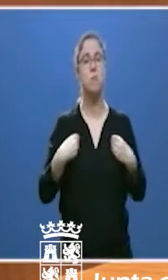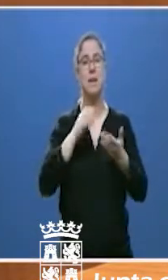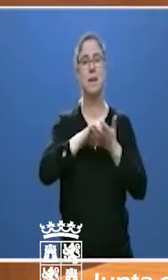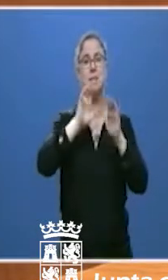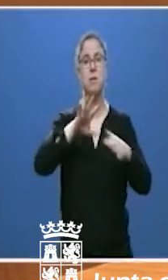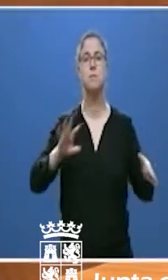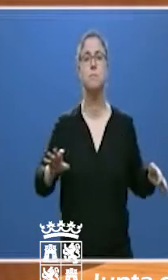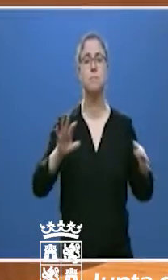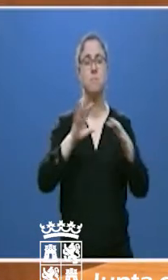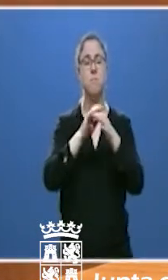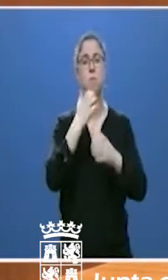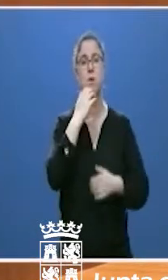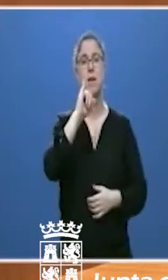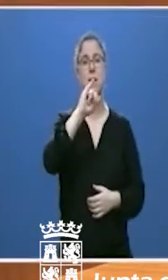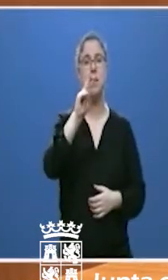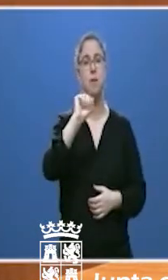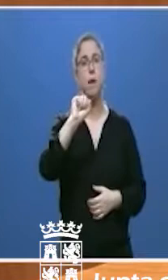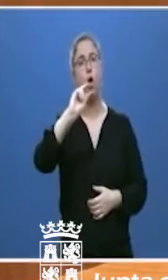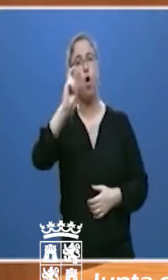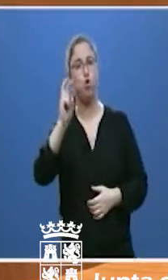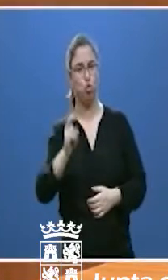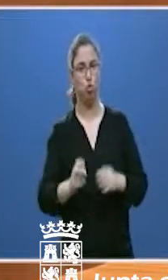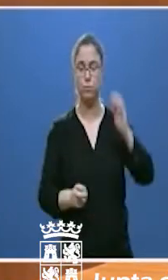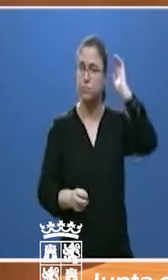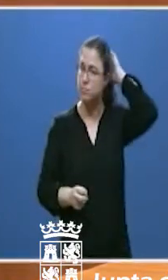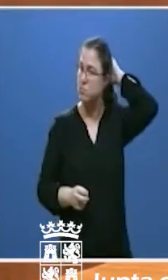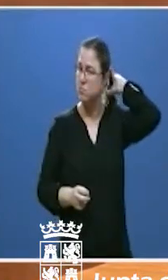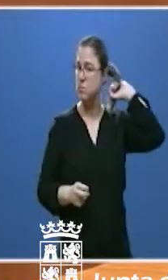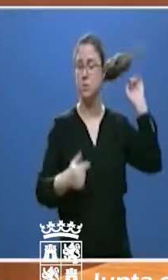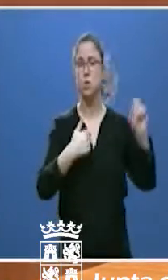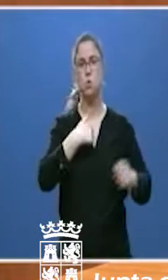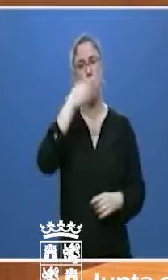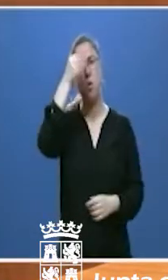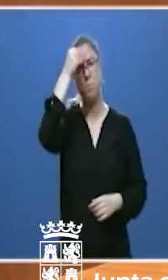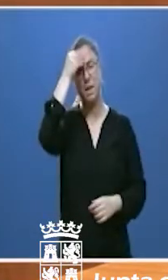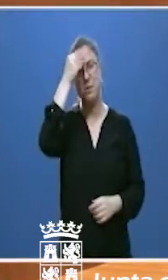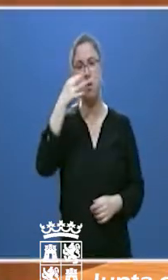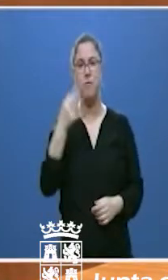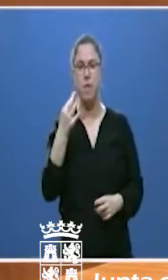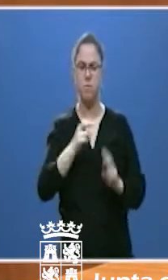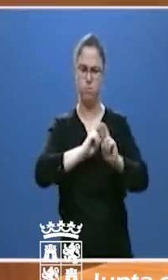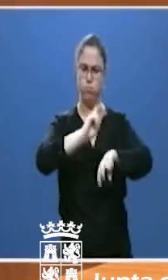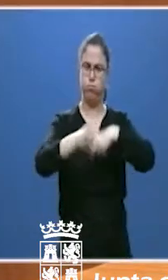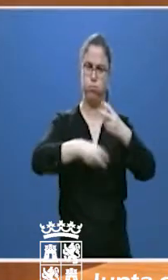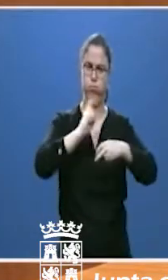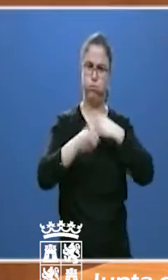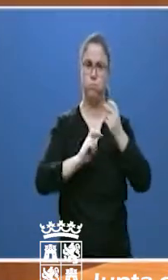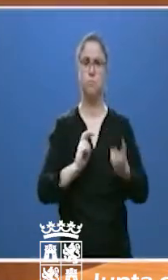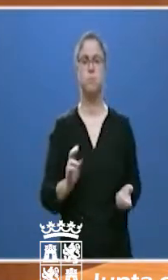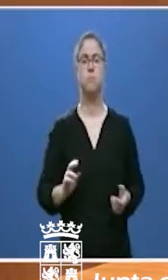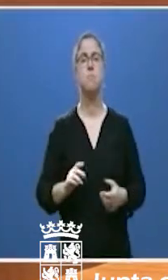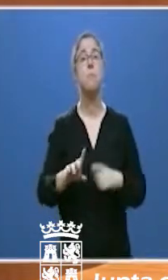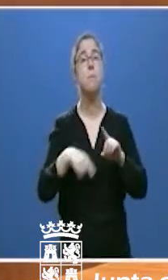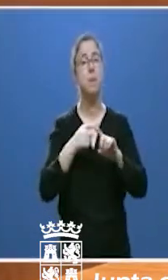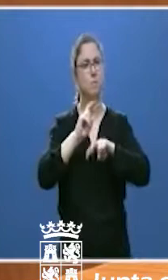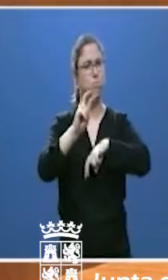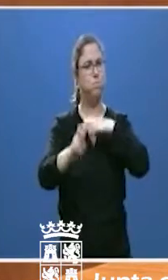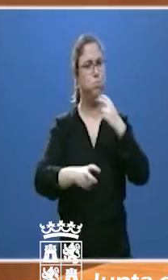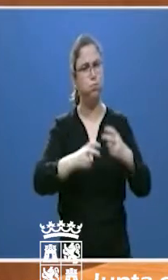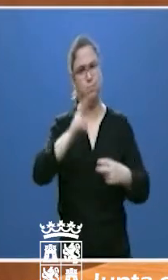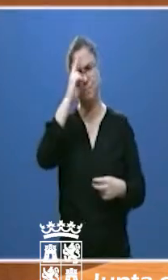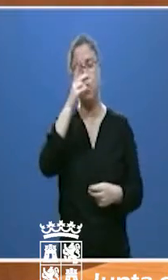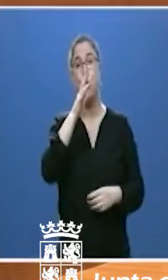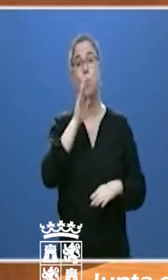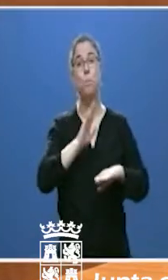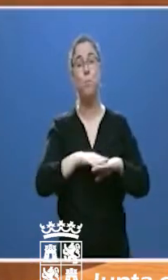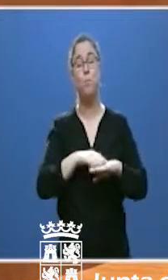correspondiente al IVA y a otros conceptos. Creo que hay que rectificar en este camino y hay que rectificar, sin duda, en